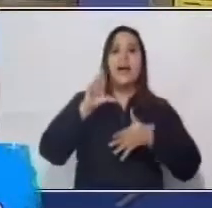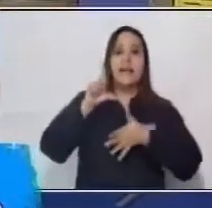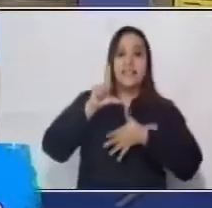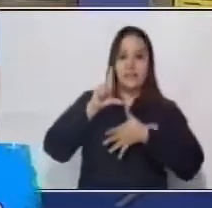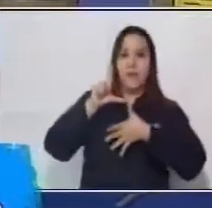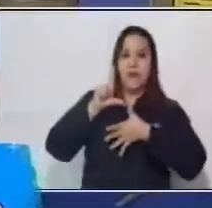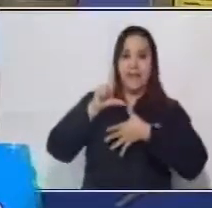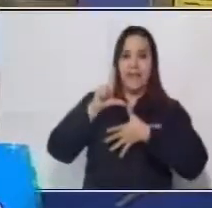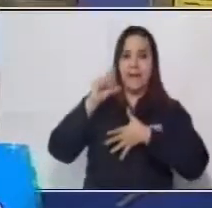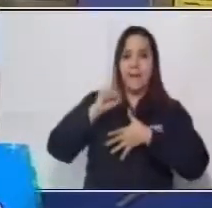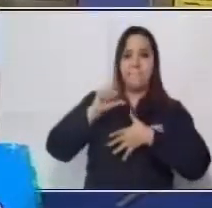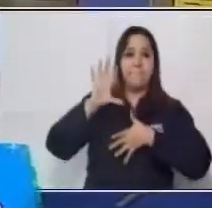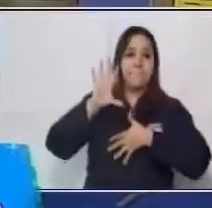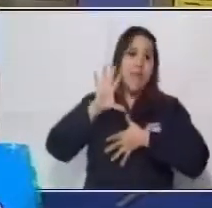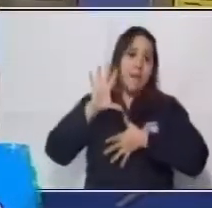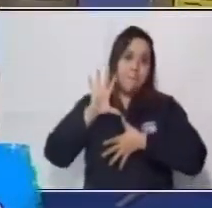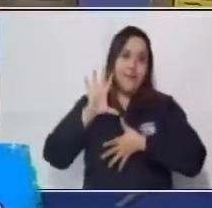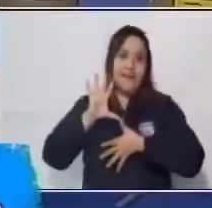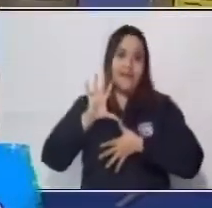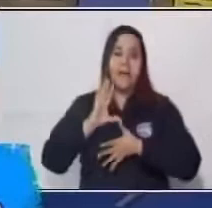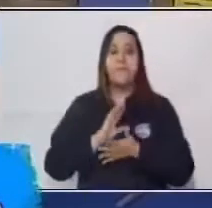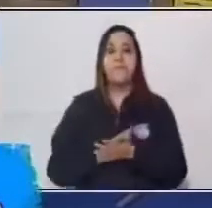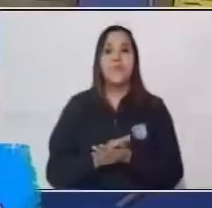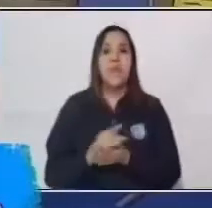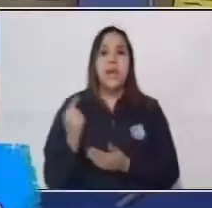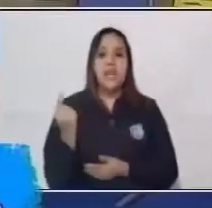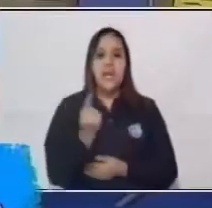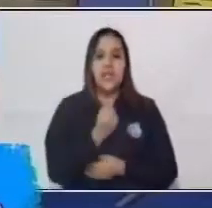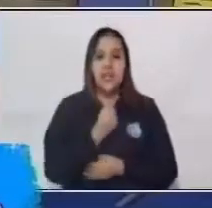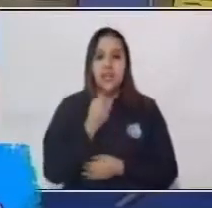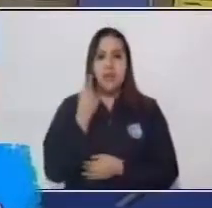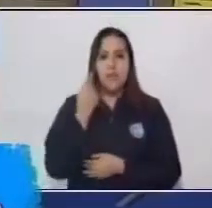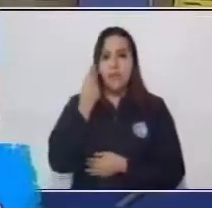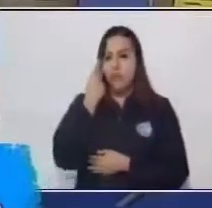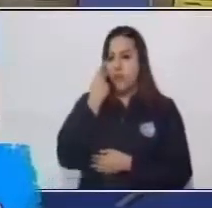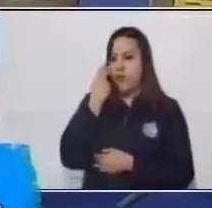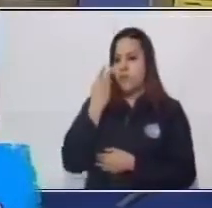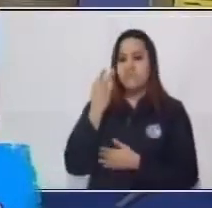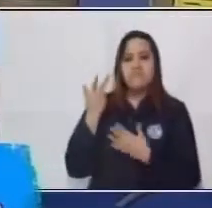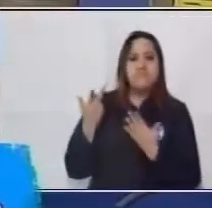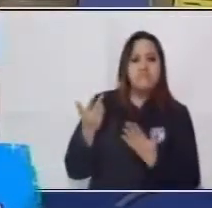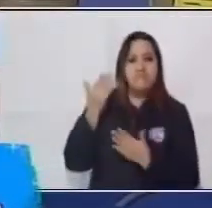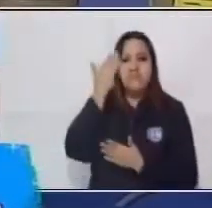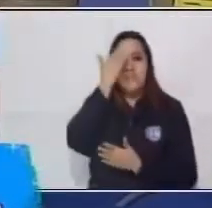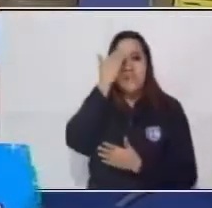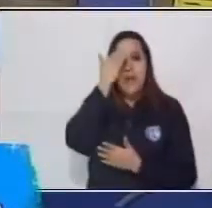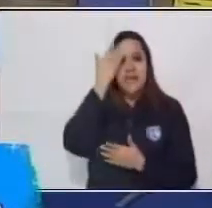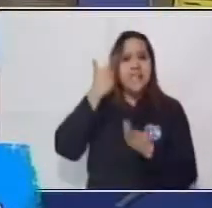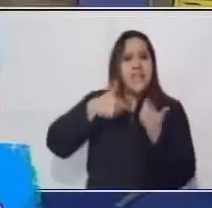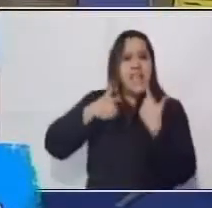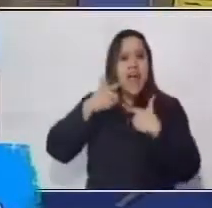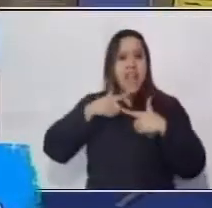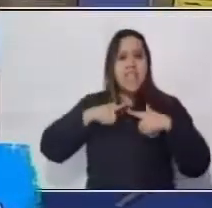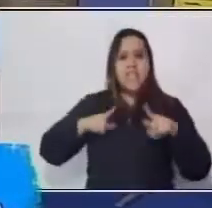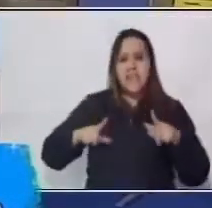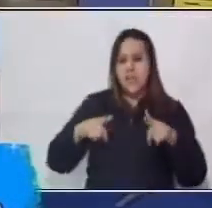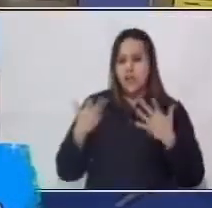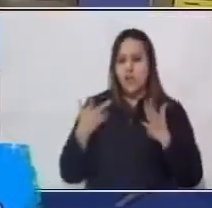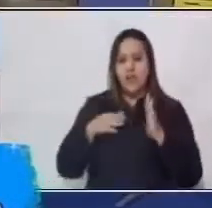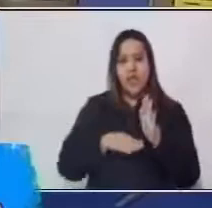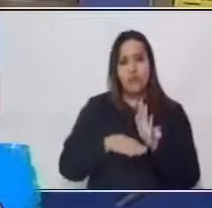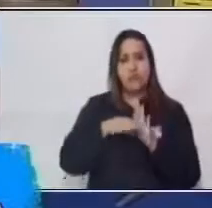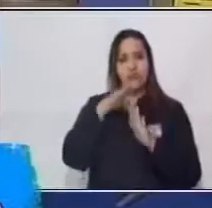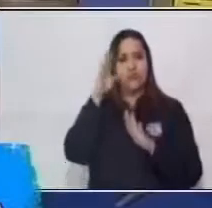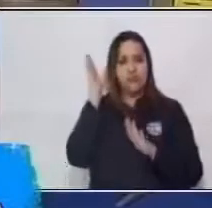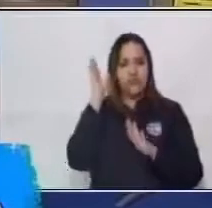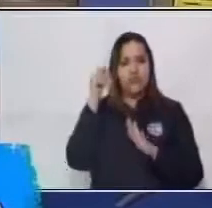Y para pasar por todos estos momentos, estos tiempos de la literatura y el enriquecimiento que